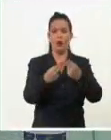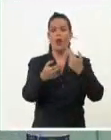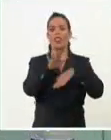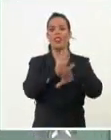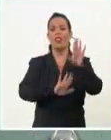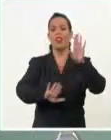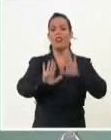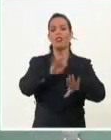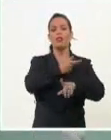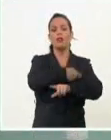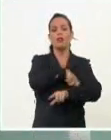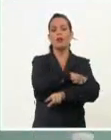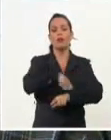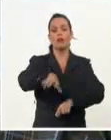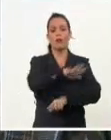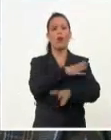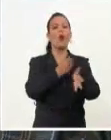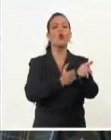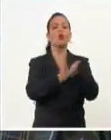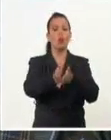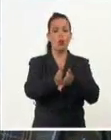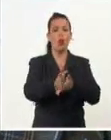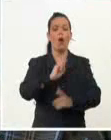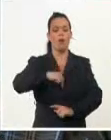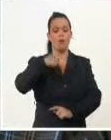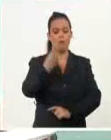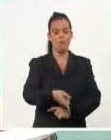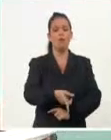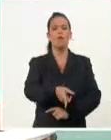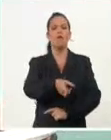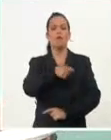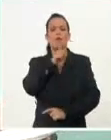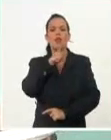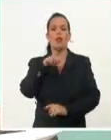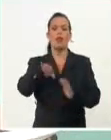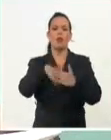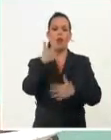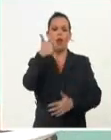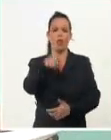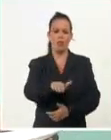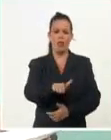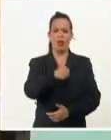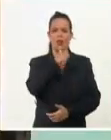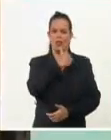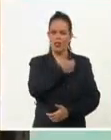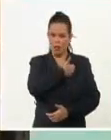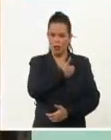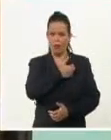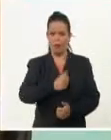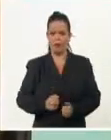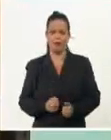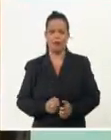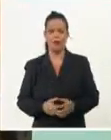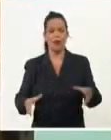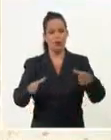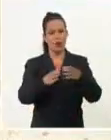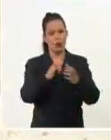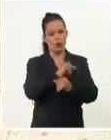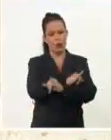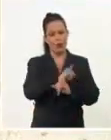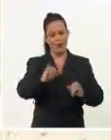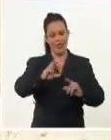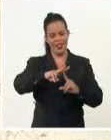pueblos, que continuará su agenda este viernes 10 de diciembre. El camarógrafo Tomás Olivero Estrada y Richard Richard,